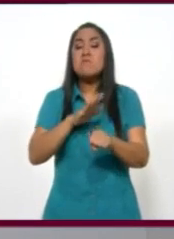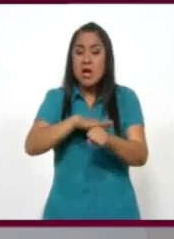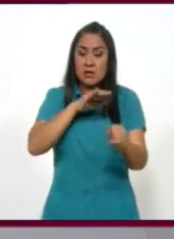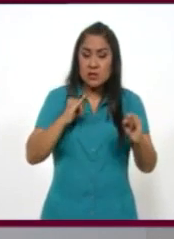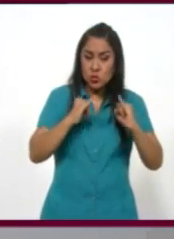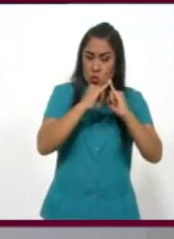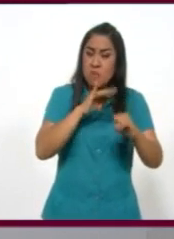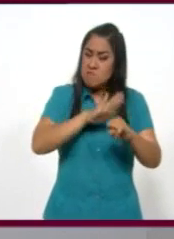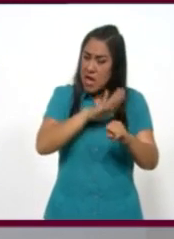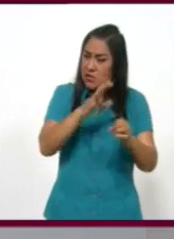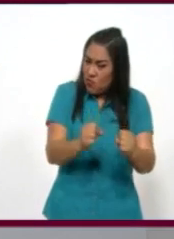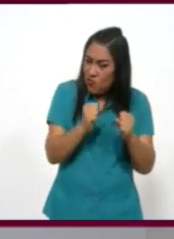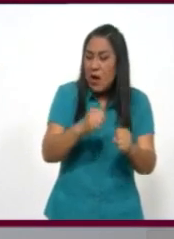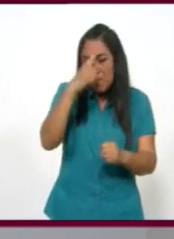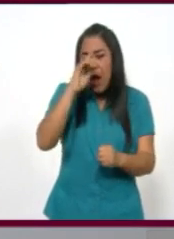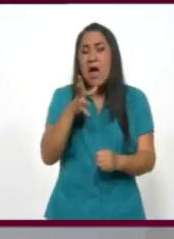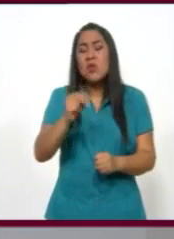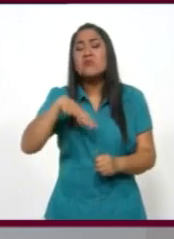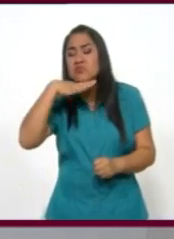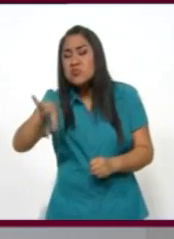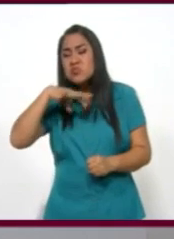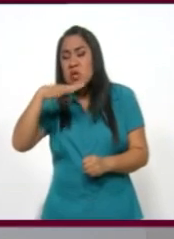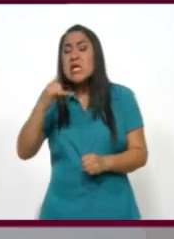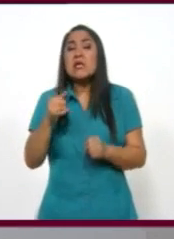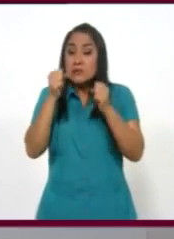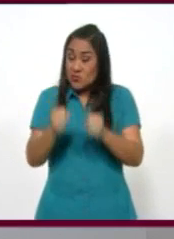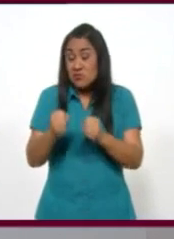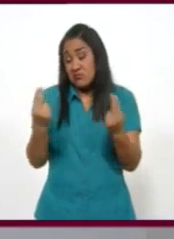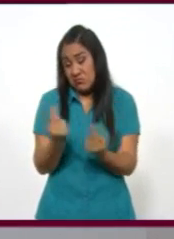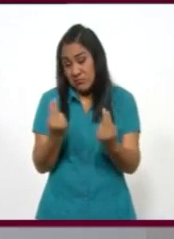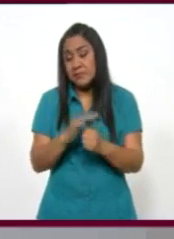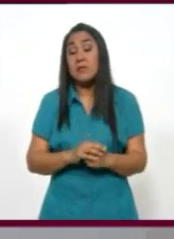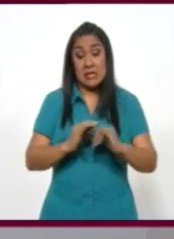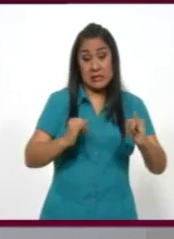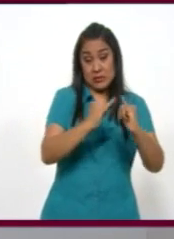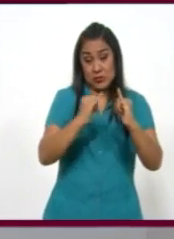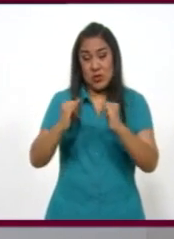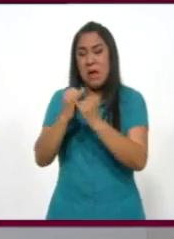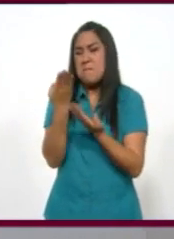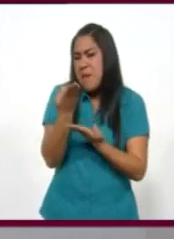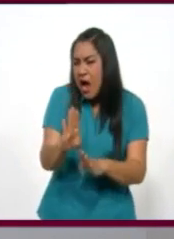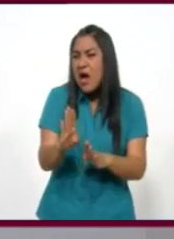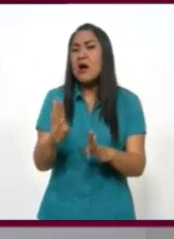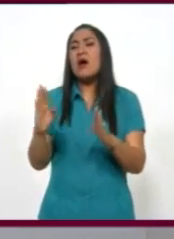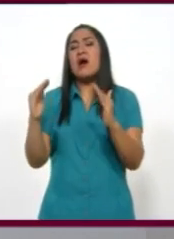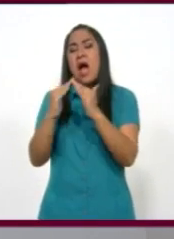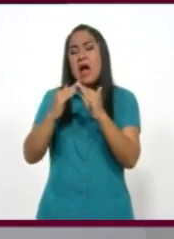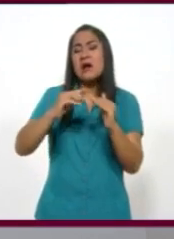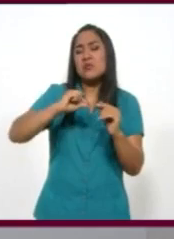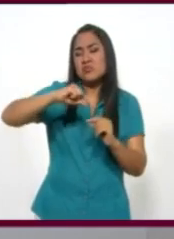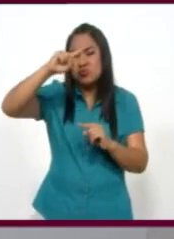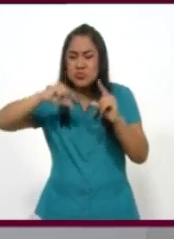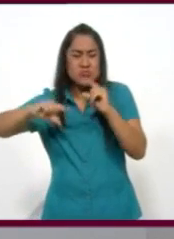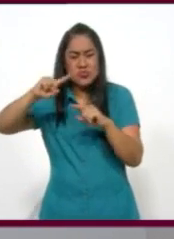reducir la corrupción y, sobre todo, el nivel de inseguridad, Adriana. Las instituciones financieras, bancos, casas de bolsa y todos